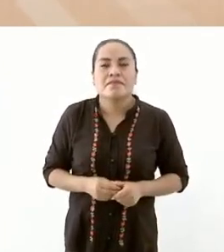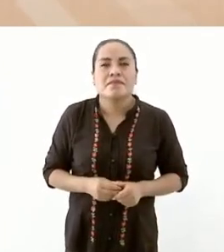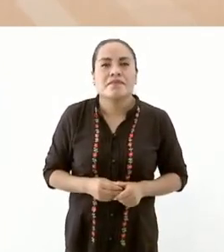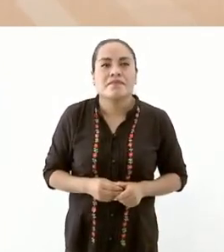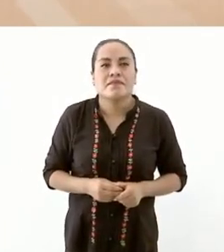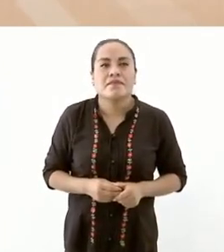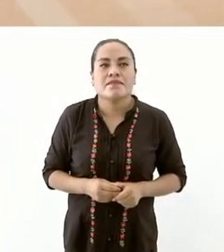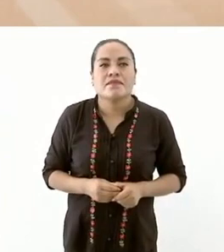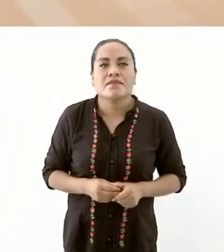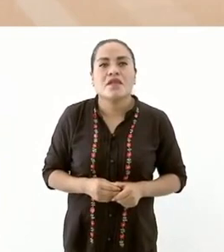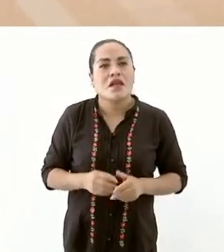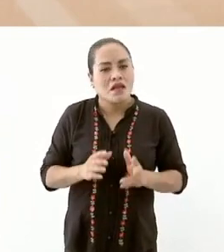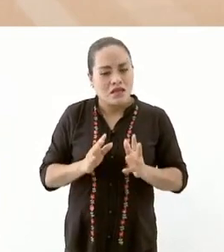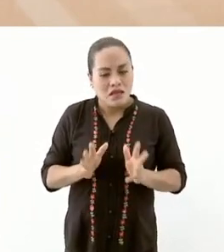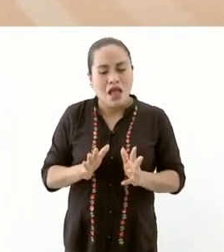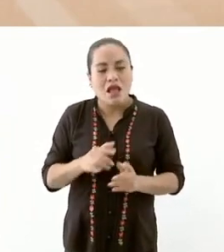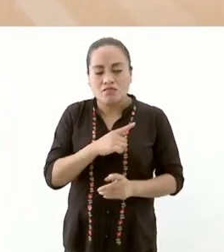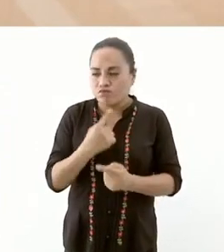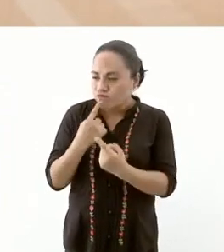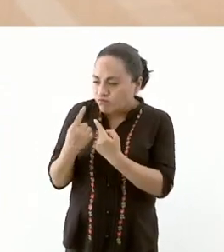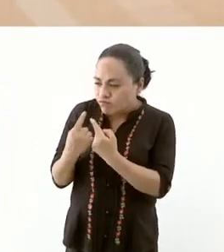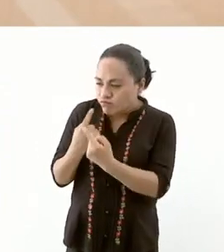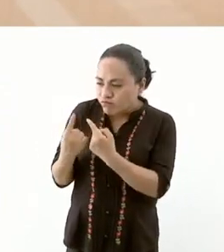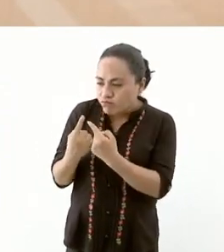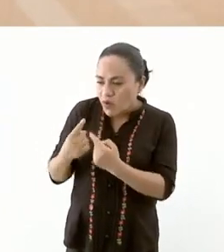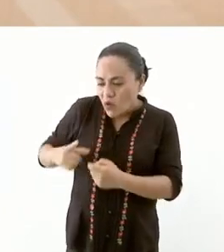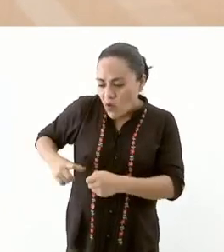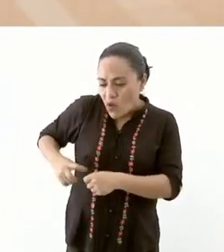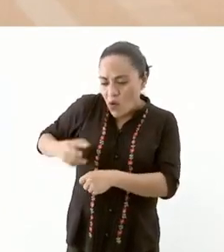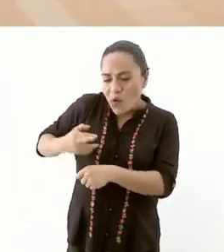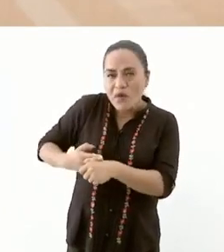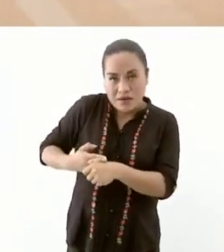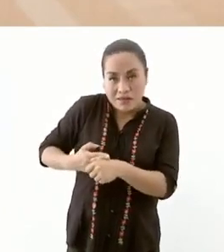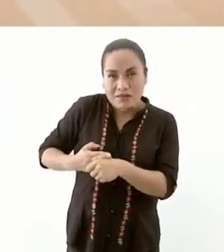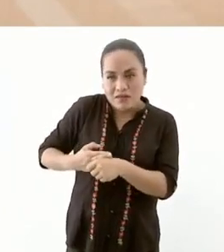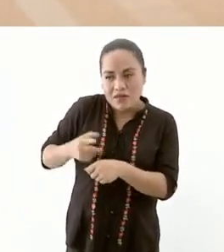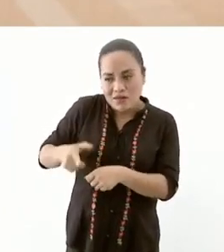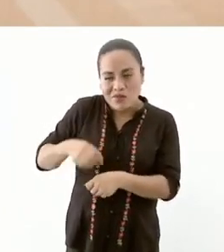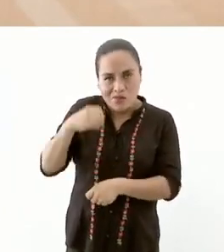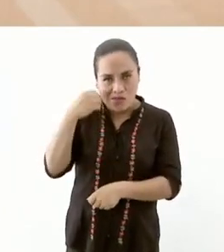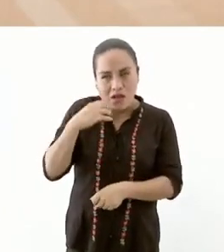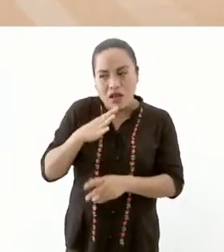se ha puesto de acuerdo con el gobernador porque estamos